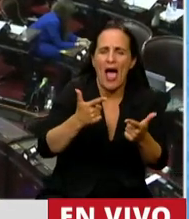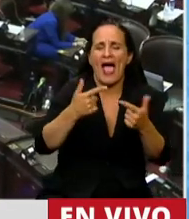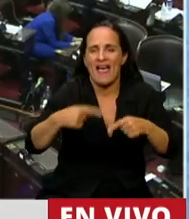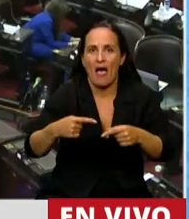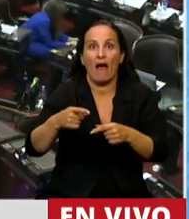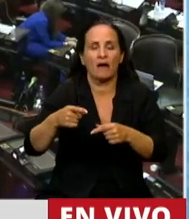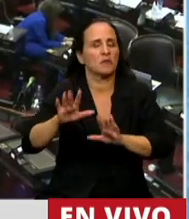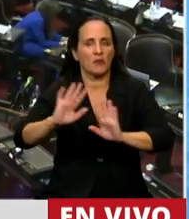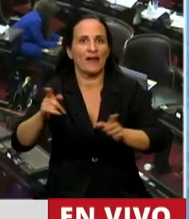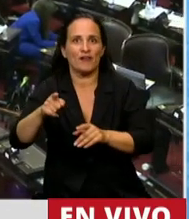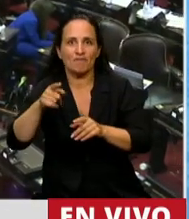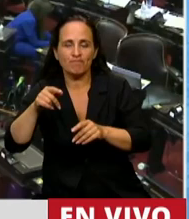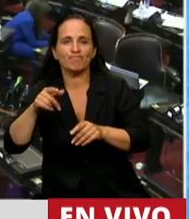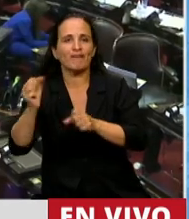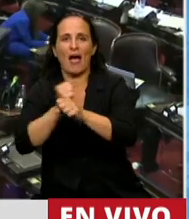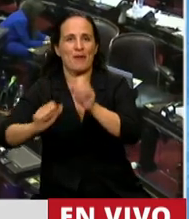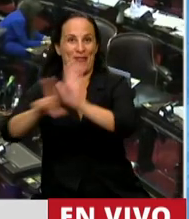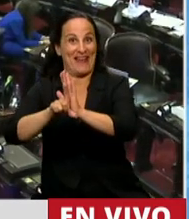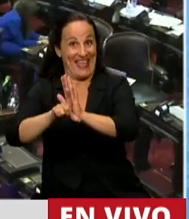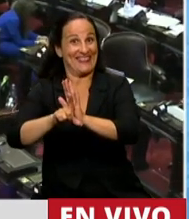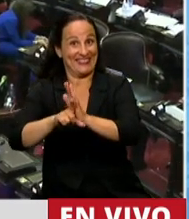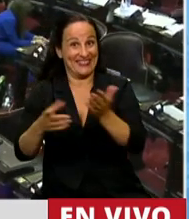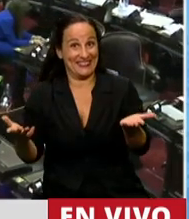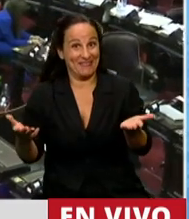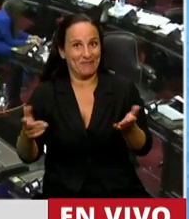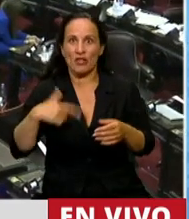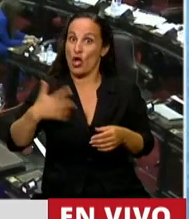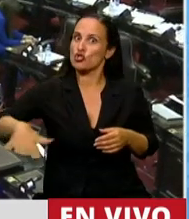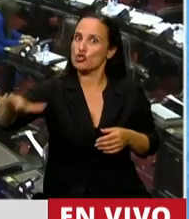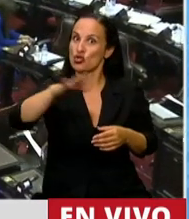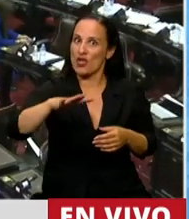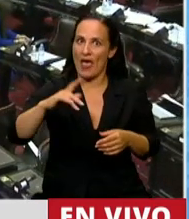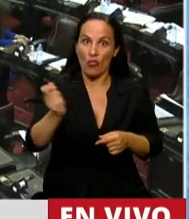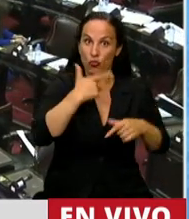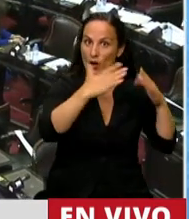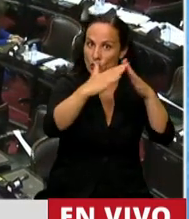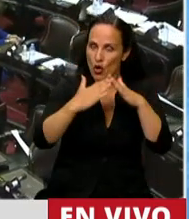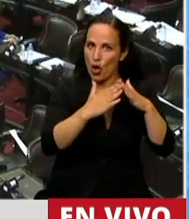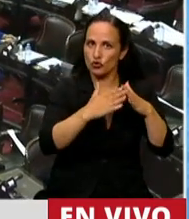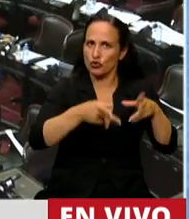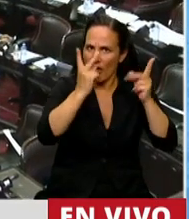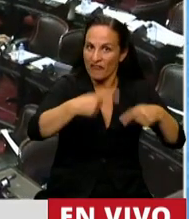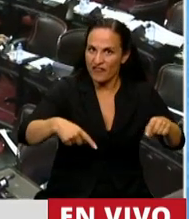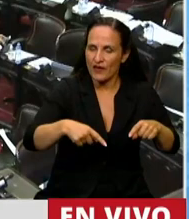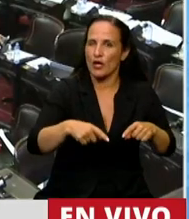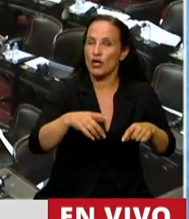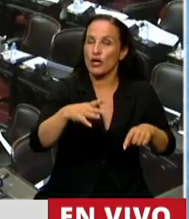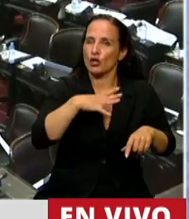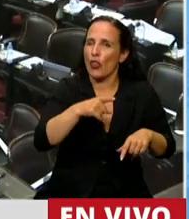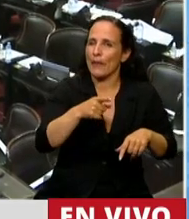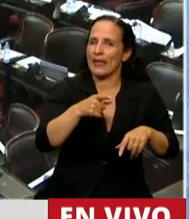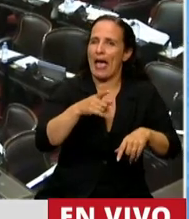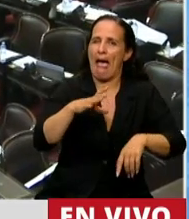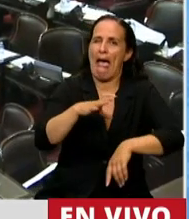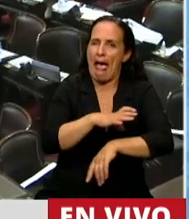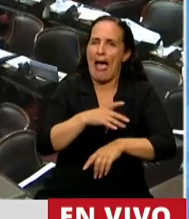Se aprobó esa ley. Y fíjense, un sector de la sociedad, propietarios de inmuebles, están todavía presionando como